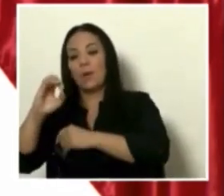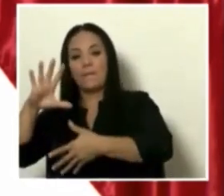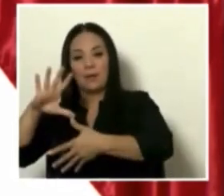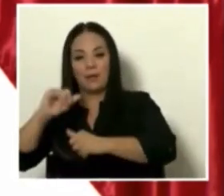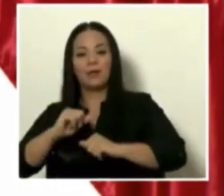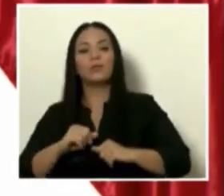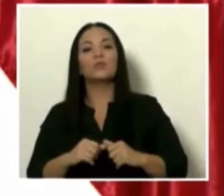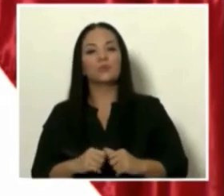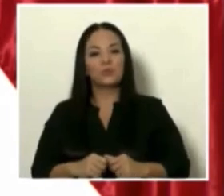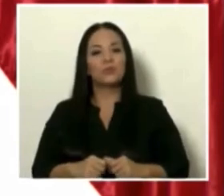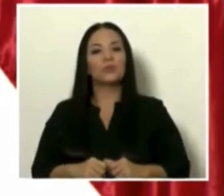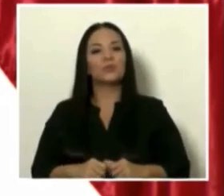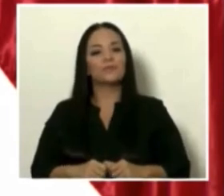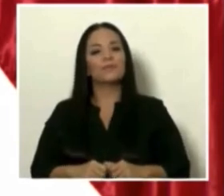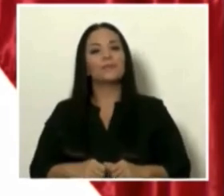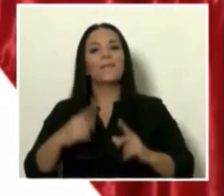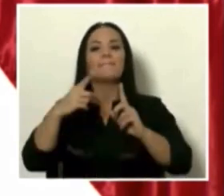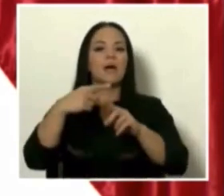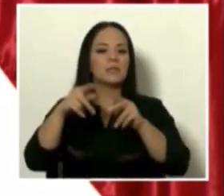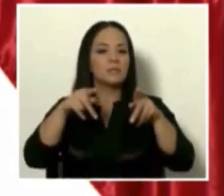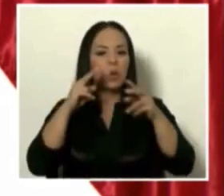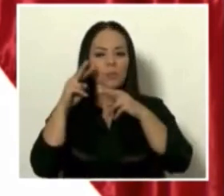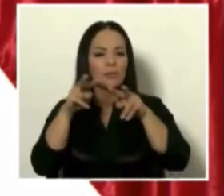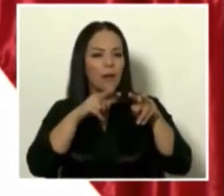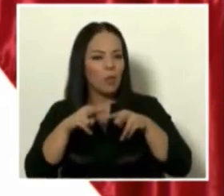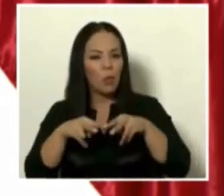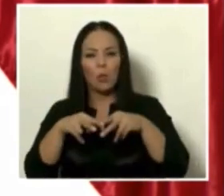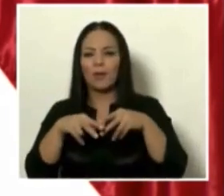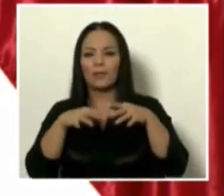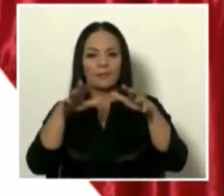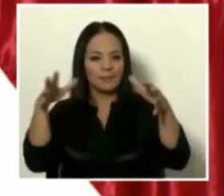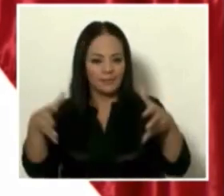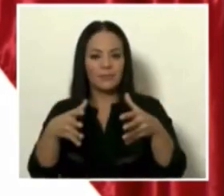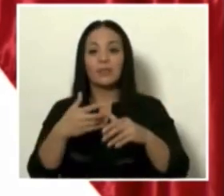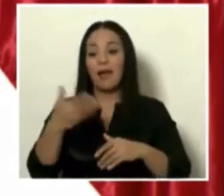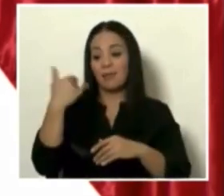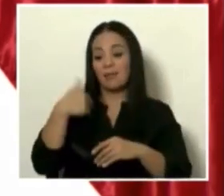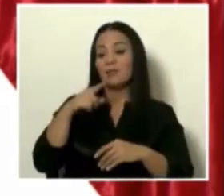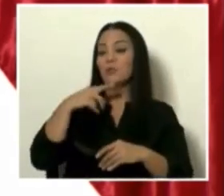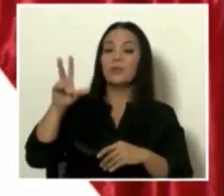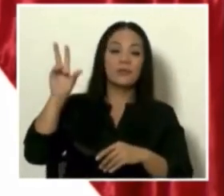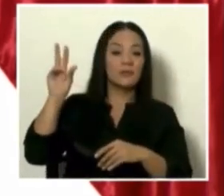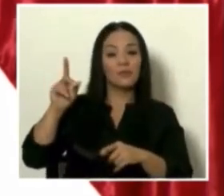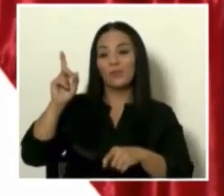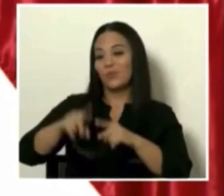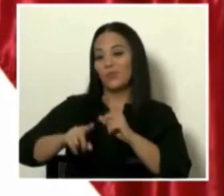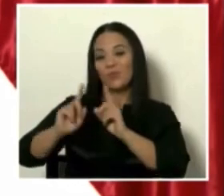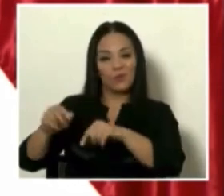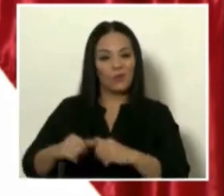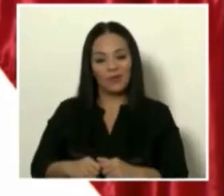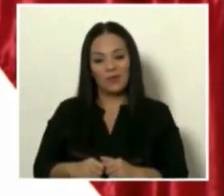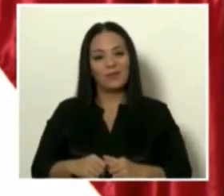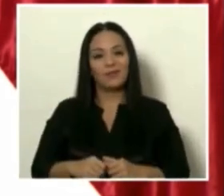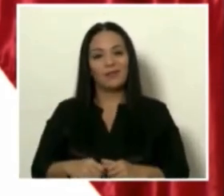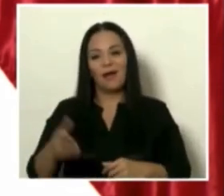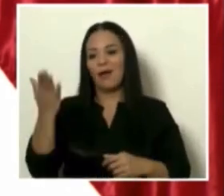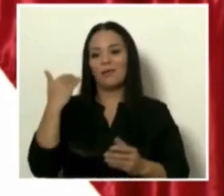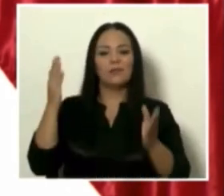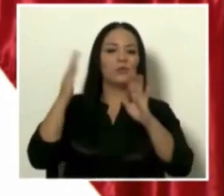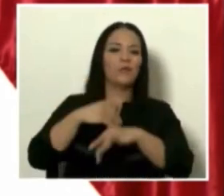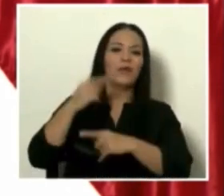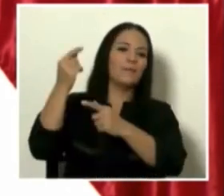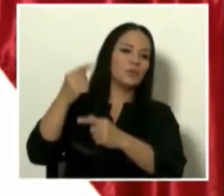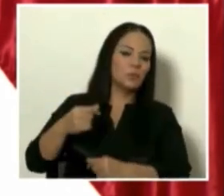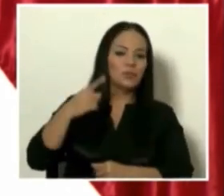observadores, etc. Yo había dicho que no podía ir porque no había presupuesto de viaje